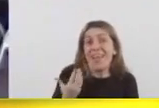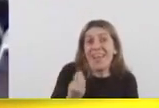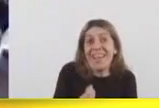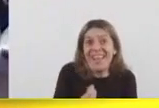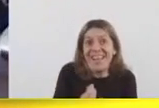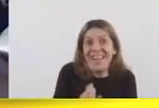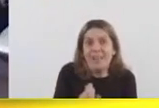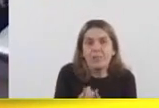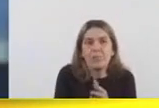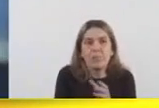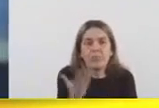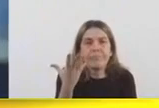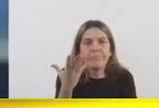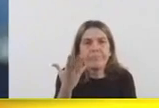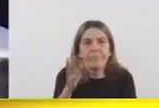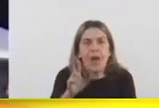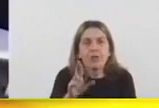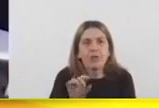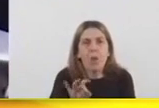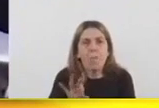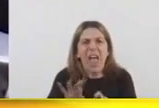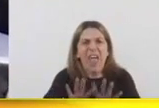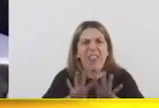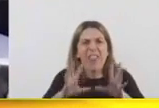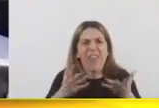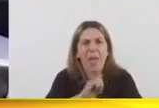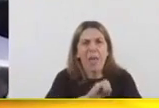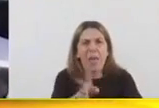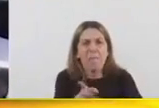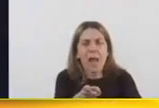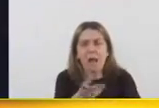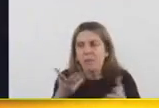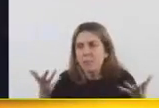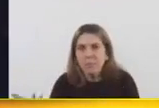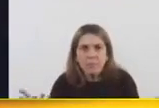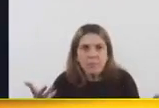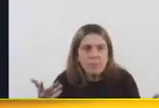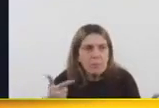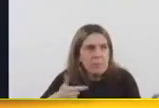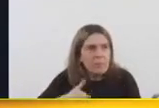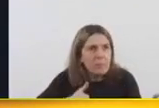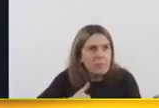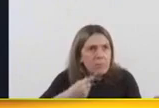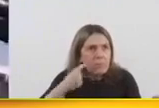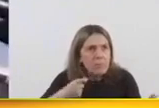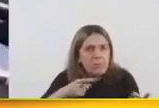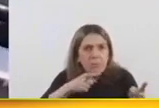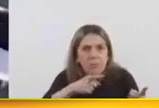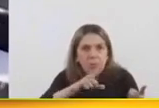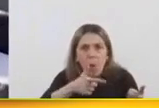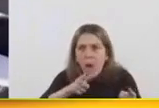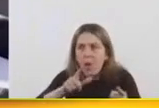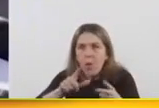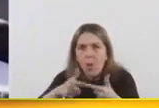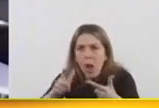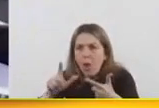apareció la pandemia en el mes de marzo. Y de repente advertimos todo lo que faltaba. Todo lo